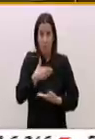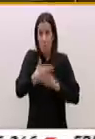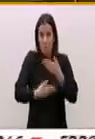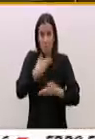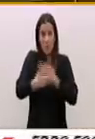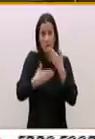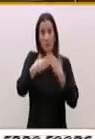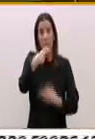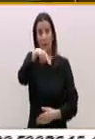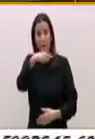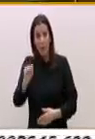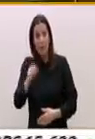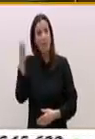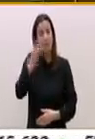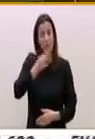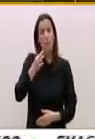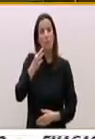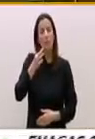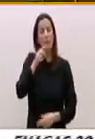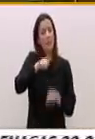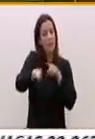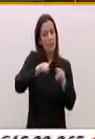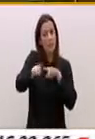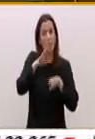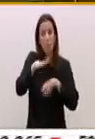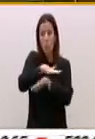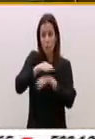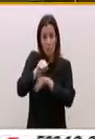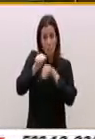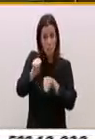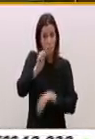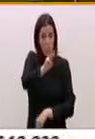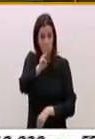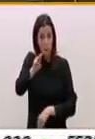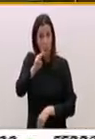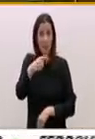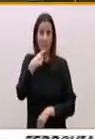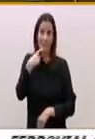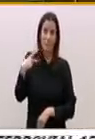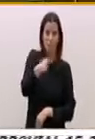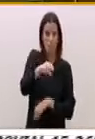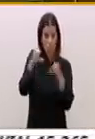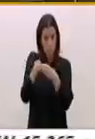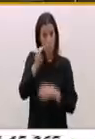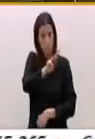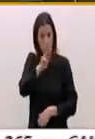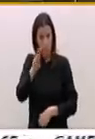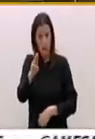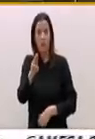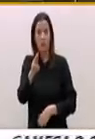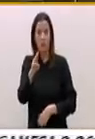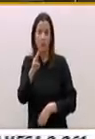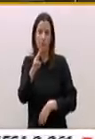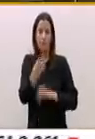que hacerle una dura crítica por la negativa de su Gobierno y del Grupo Popular que lo apoya a constituir una